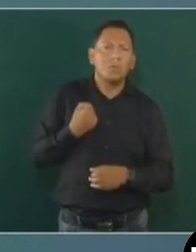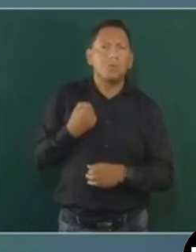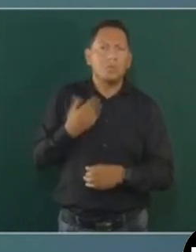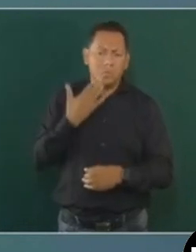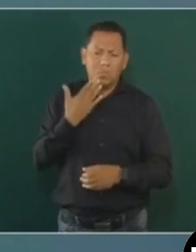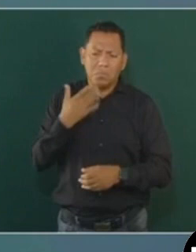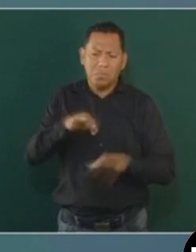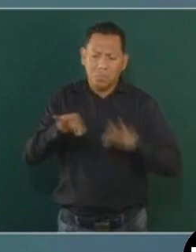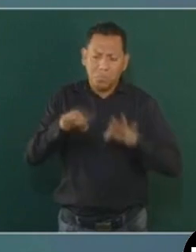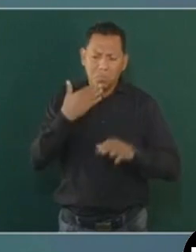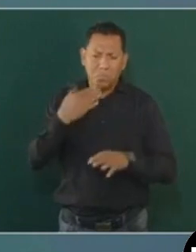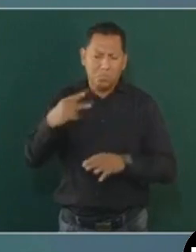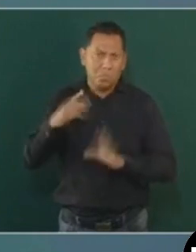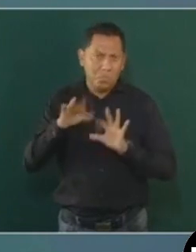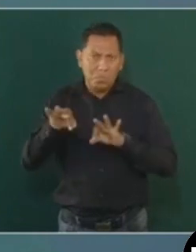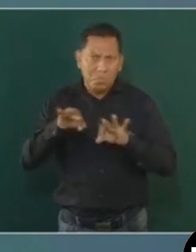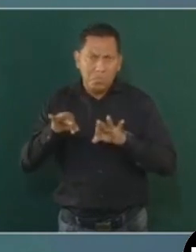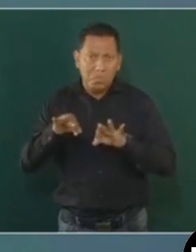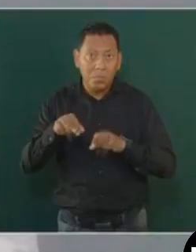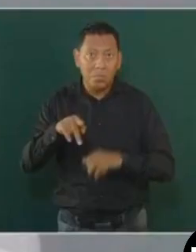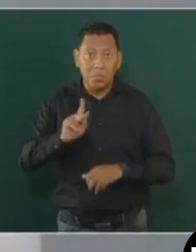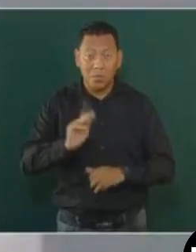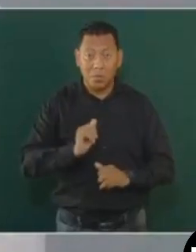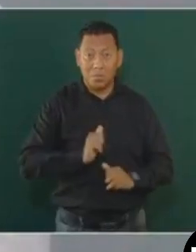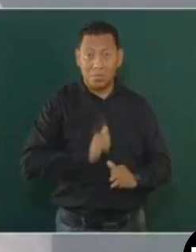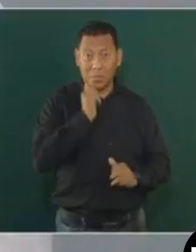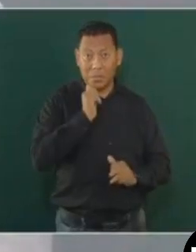en el servicio público.